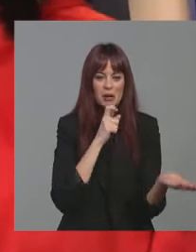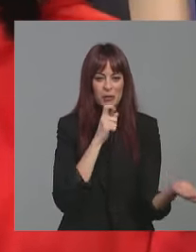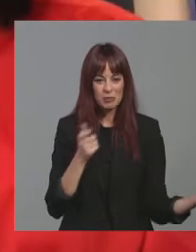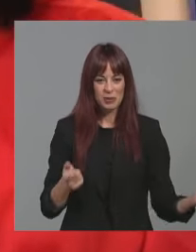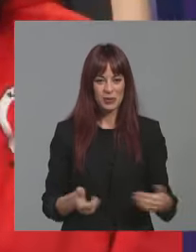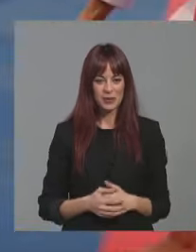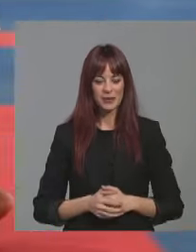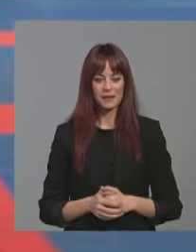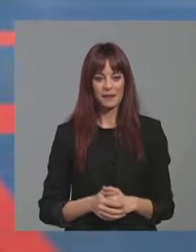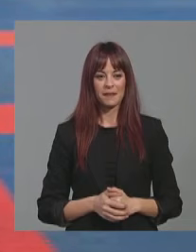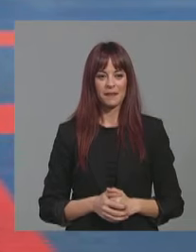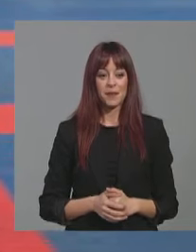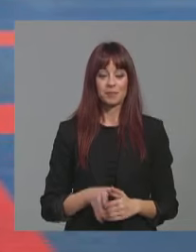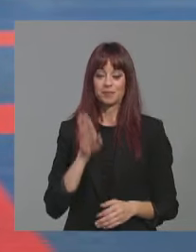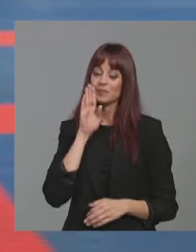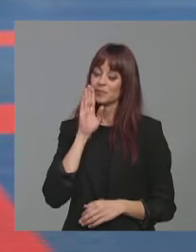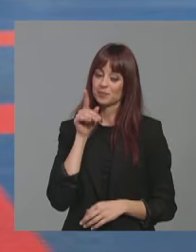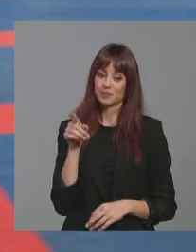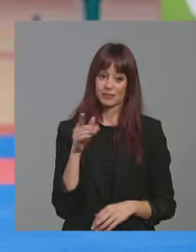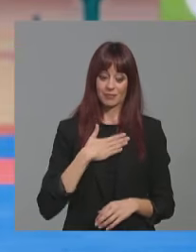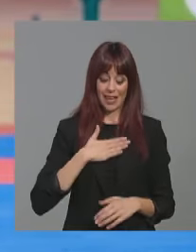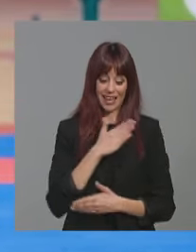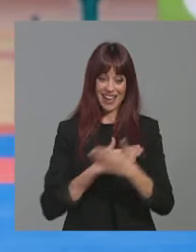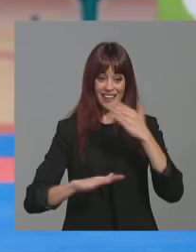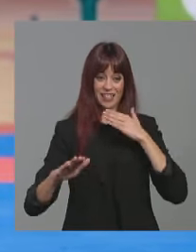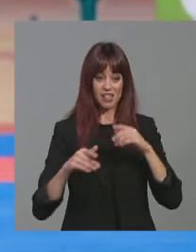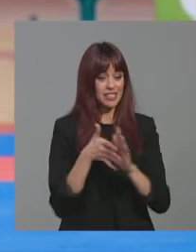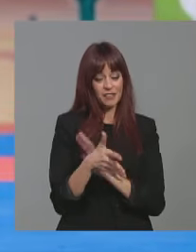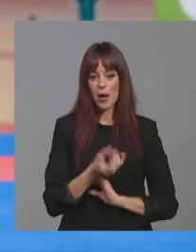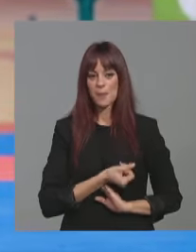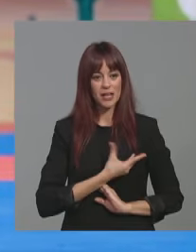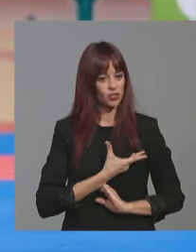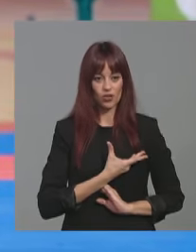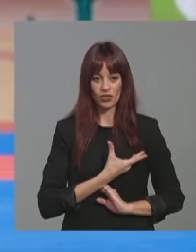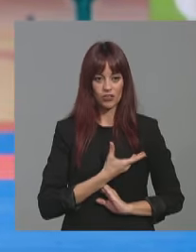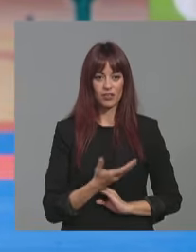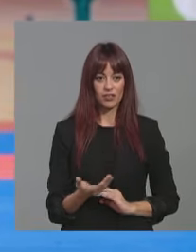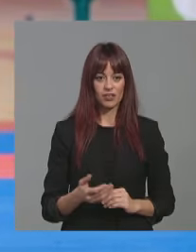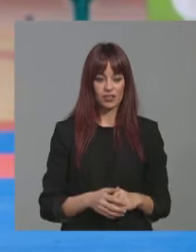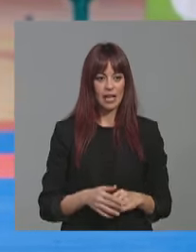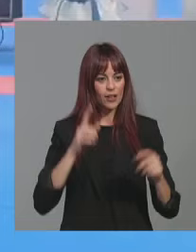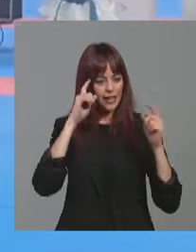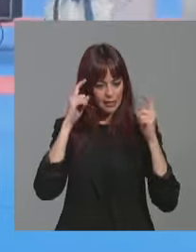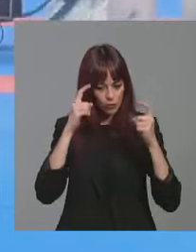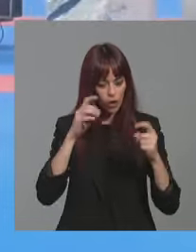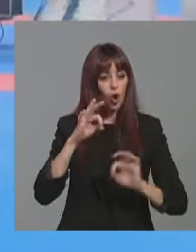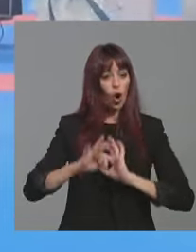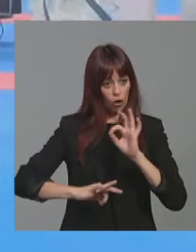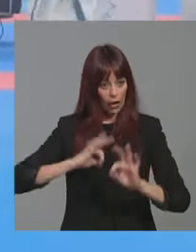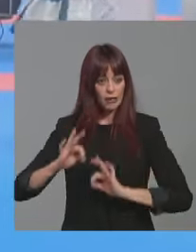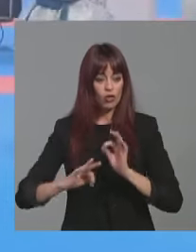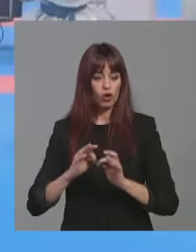Pues al final, como has dicho tú, para mí el karate es una pasión, entonces pues con esfuerzo, organización,